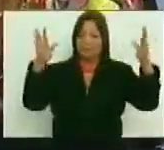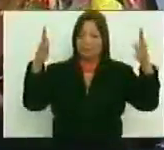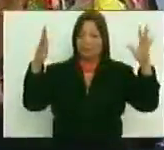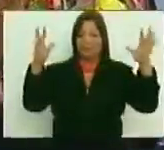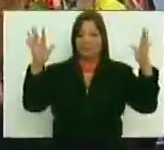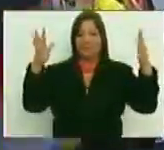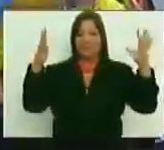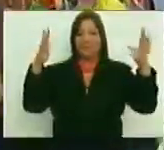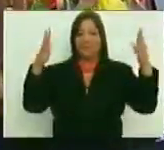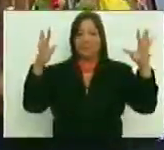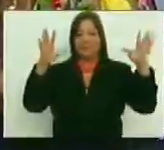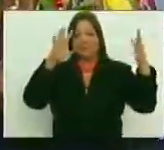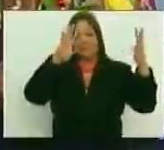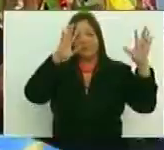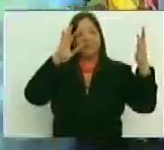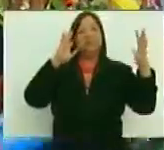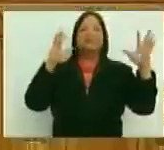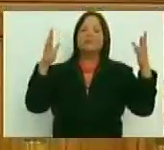¡Aplausos!